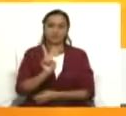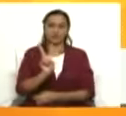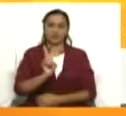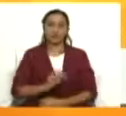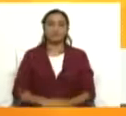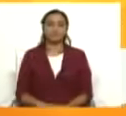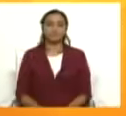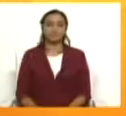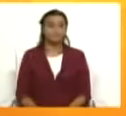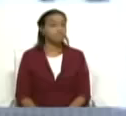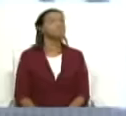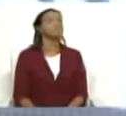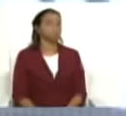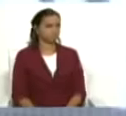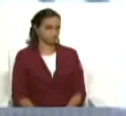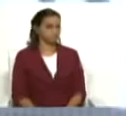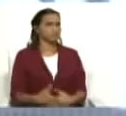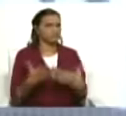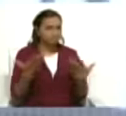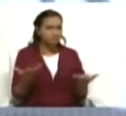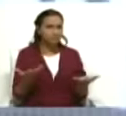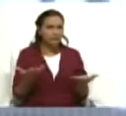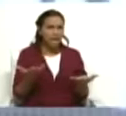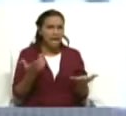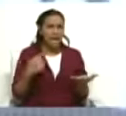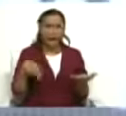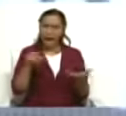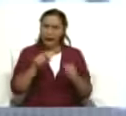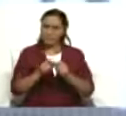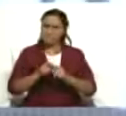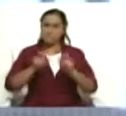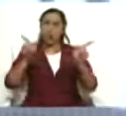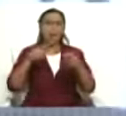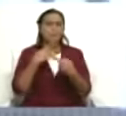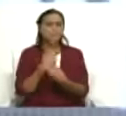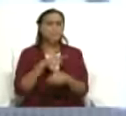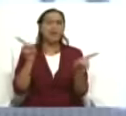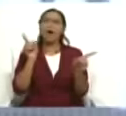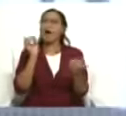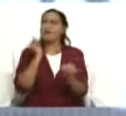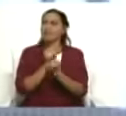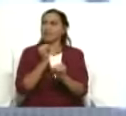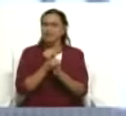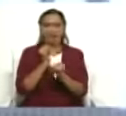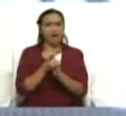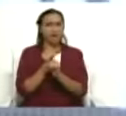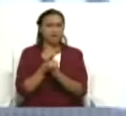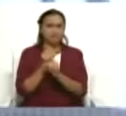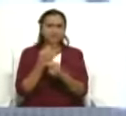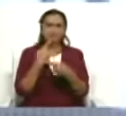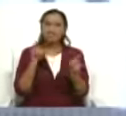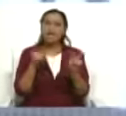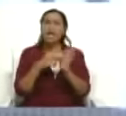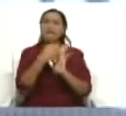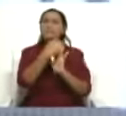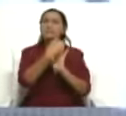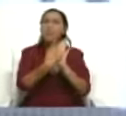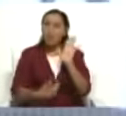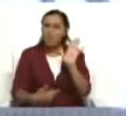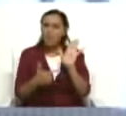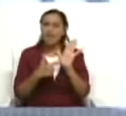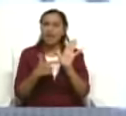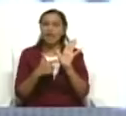comentaba, vicepresidente, acerca de las redes sociales, no es casual que los lanzan hoy, justamente cuando se entrega en el Consejo Nacional Electoral el documento de diálogo más